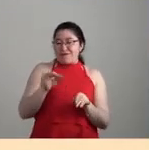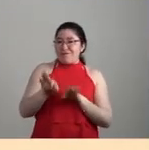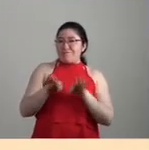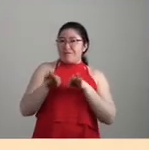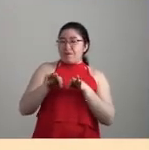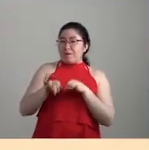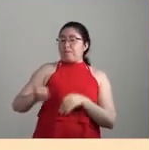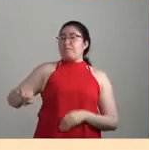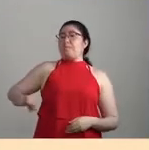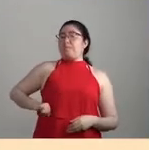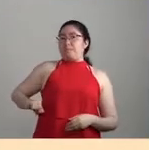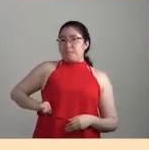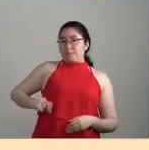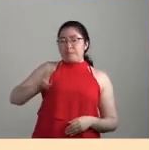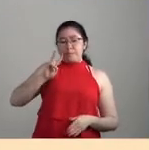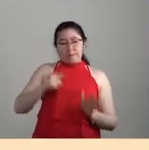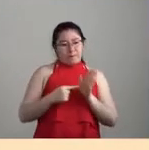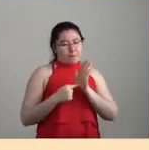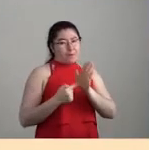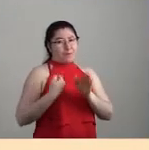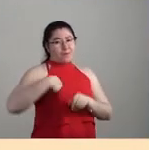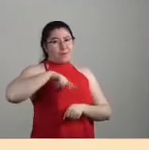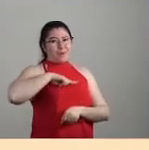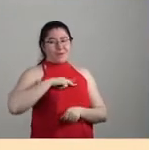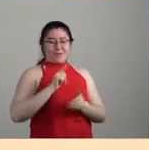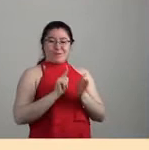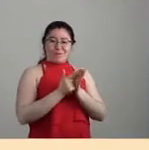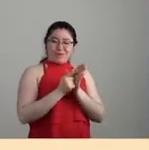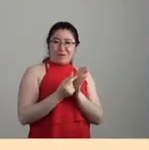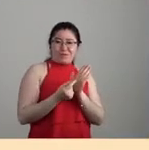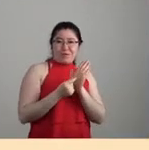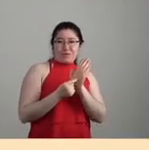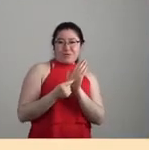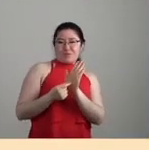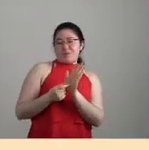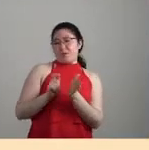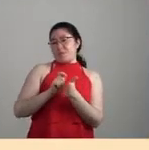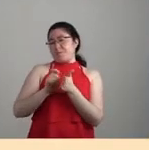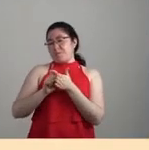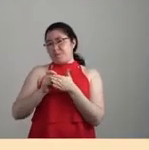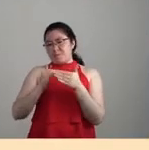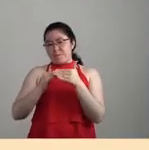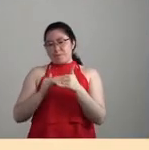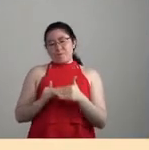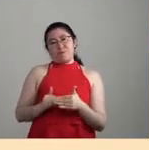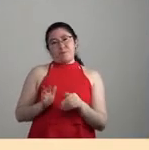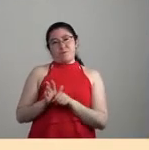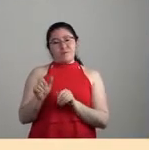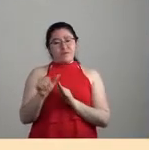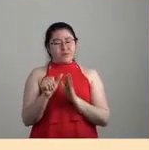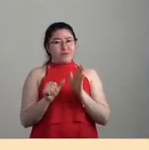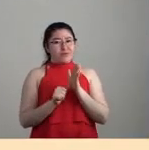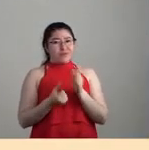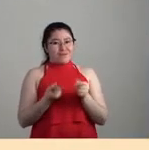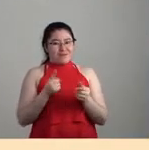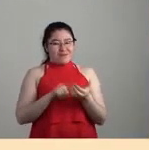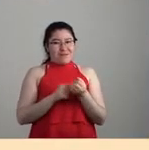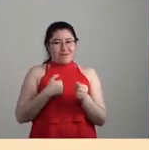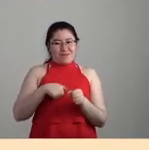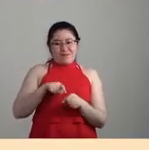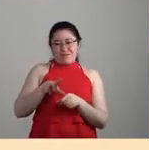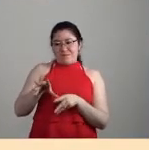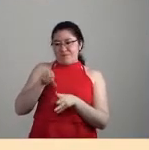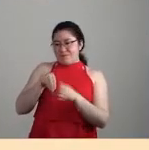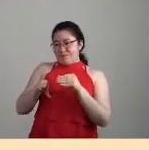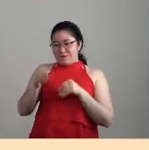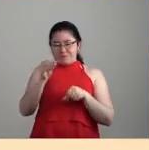ver en los textos que estamos presentando en los distintos capítulos, artículos que componen estas compilaciones y estos